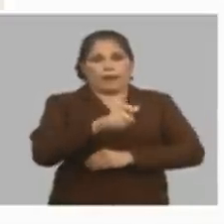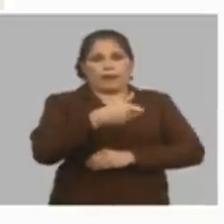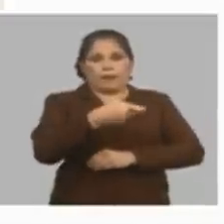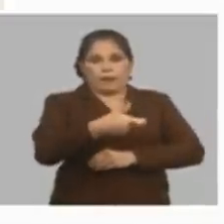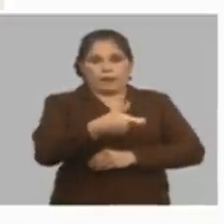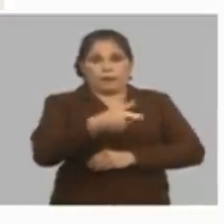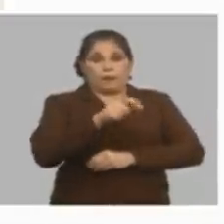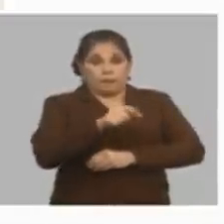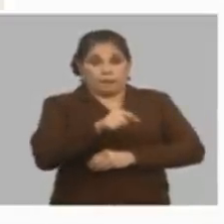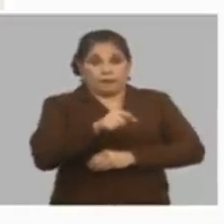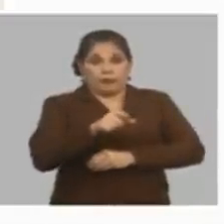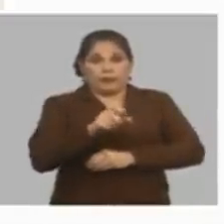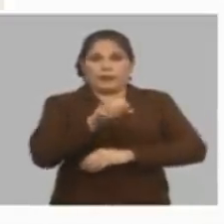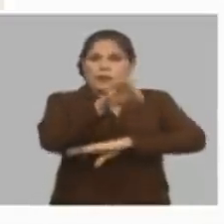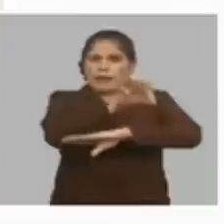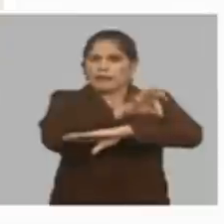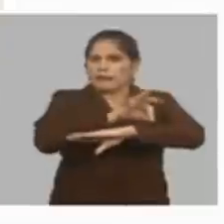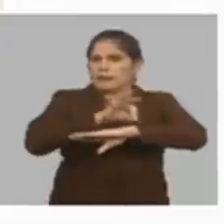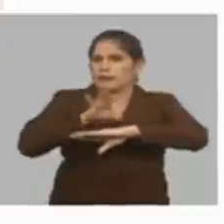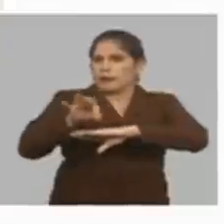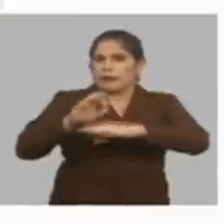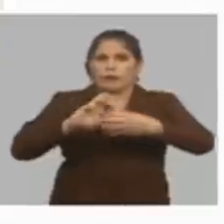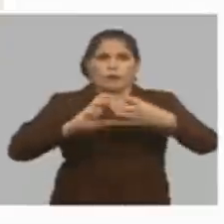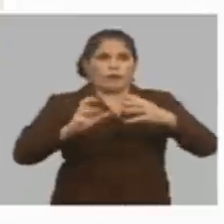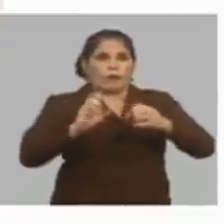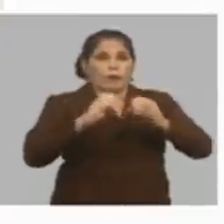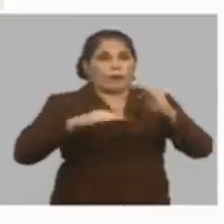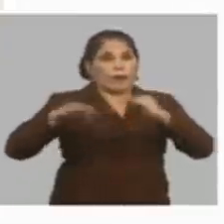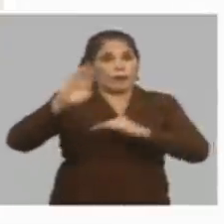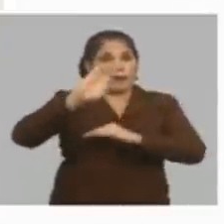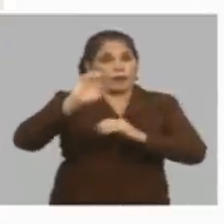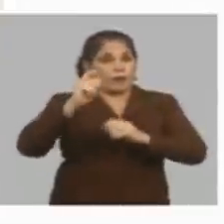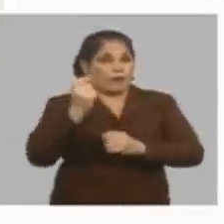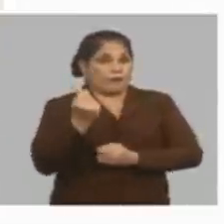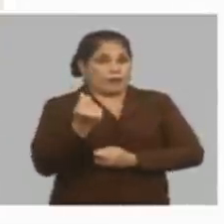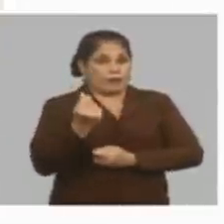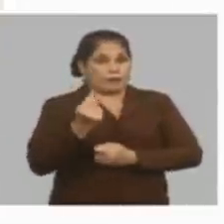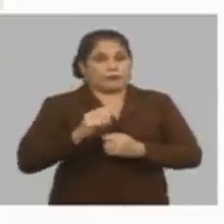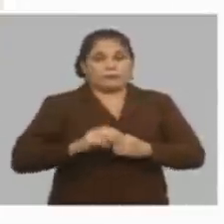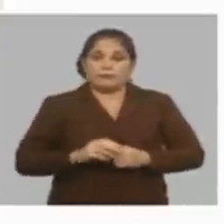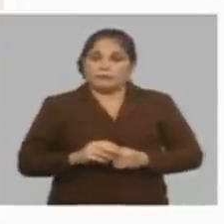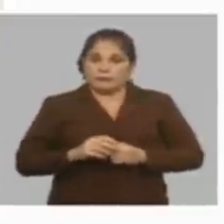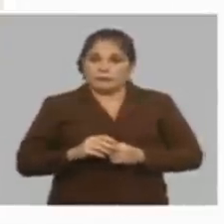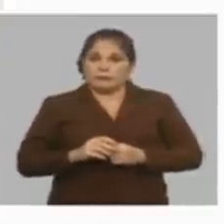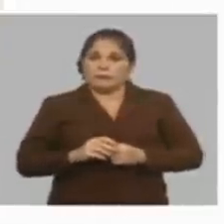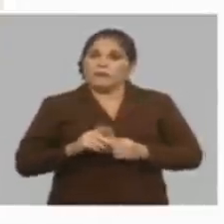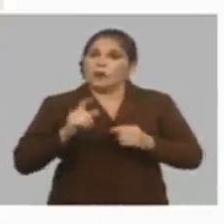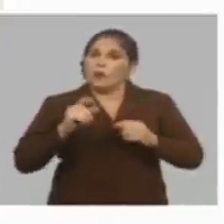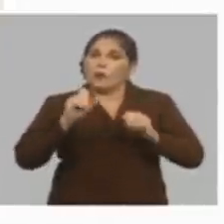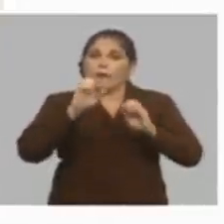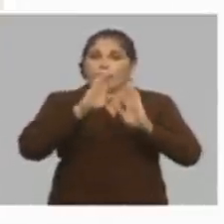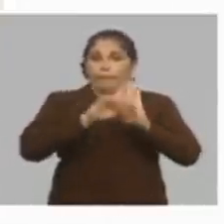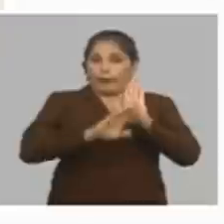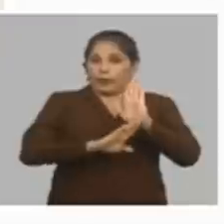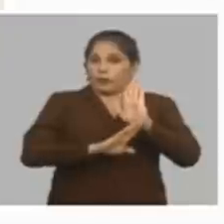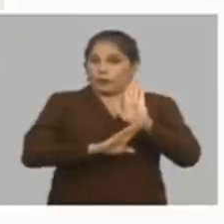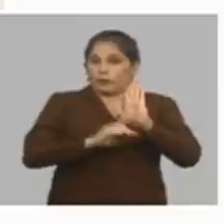entonces aquí se ha diseñado por el ministerio de finanzas un método